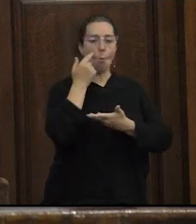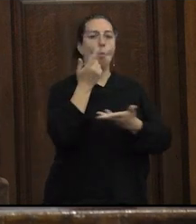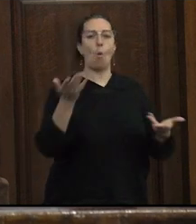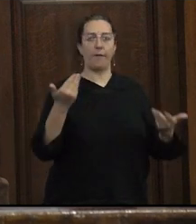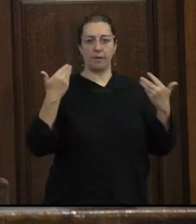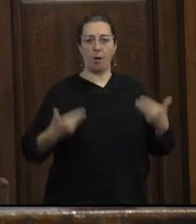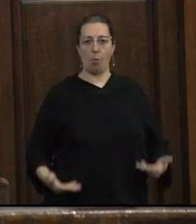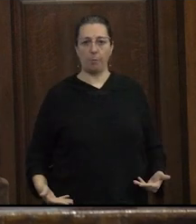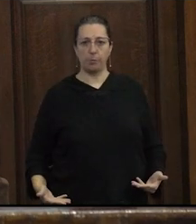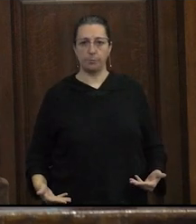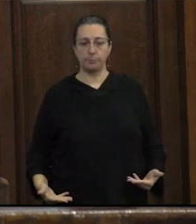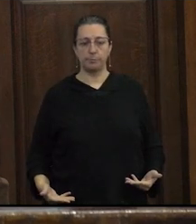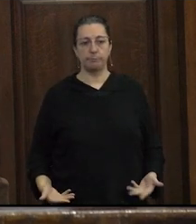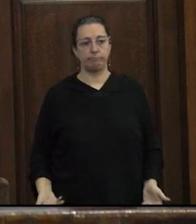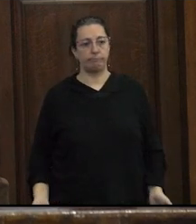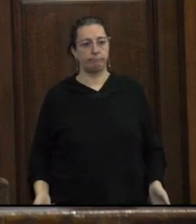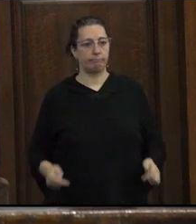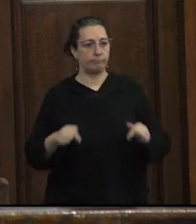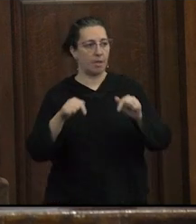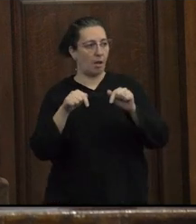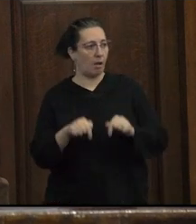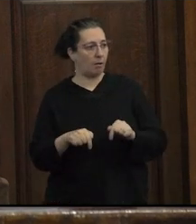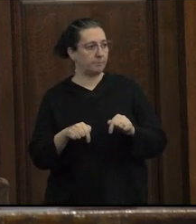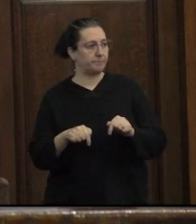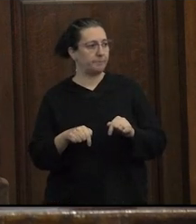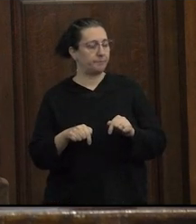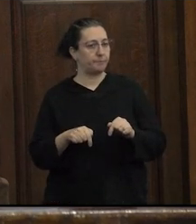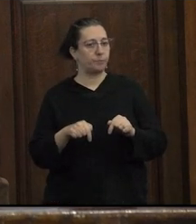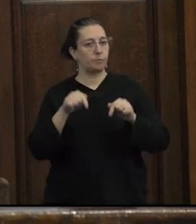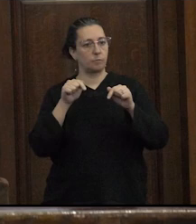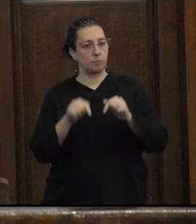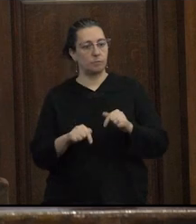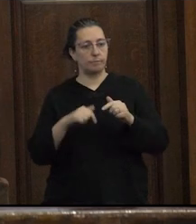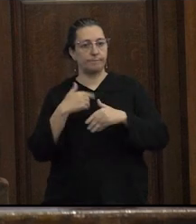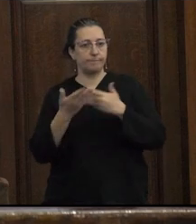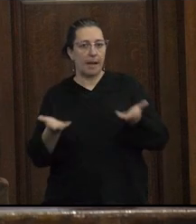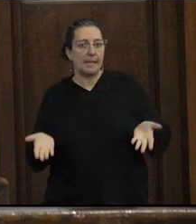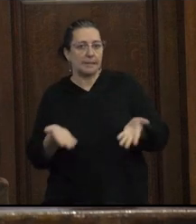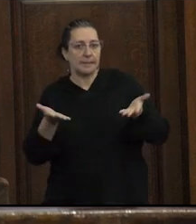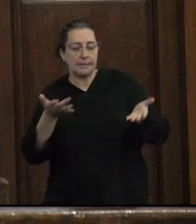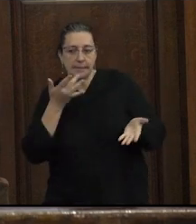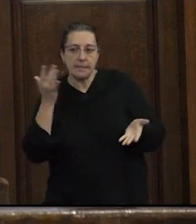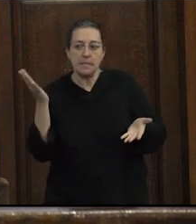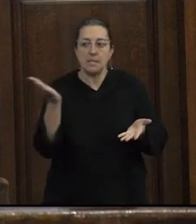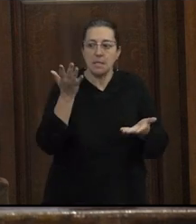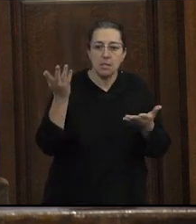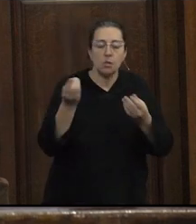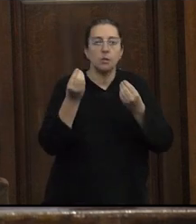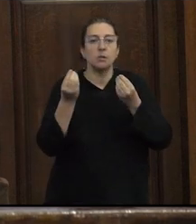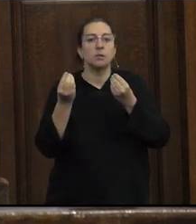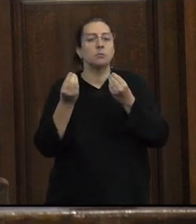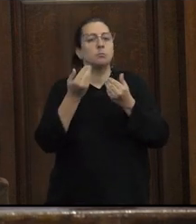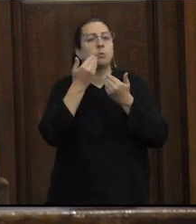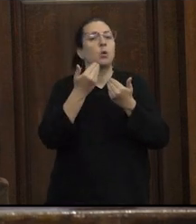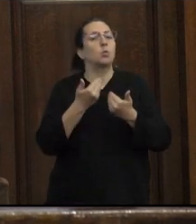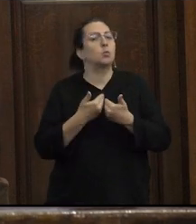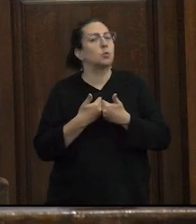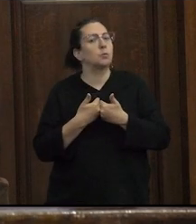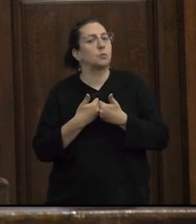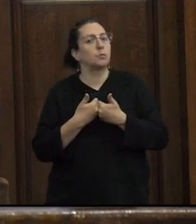y aquí con este flujo de incitaciones nuevamente me pregunto